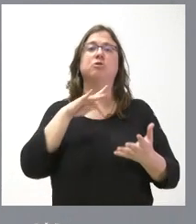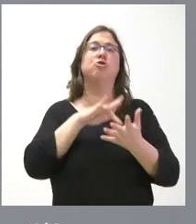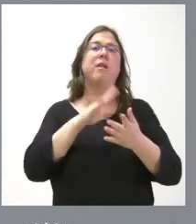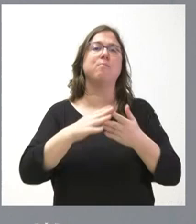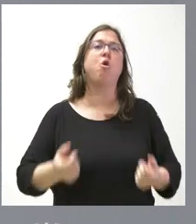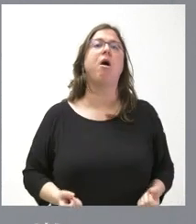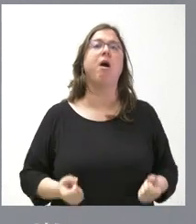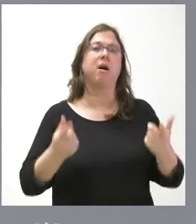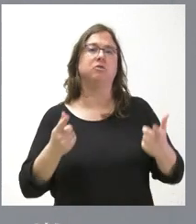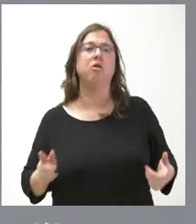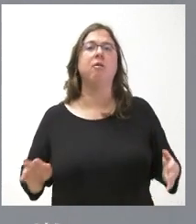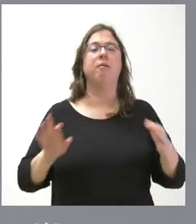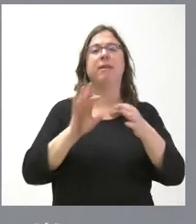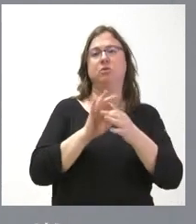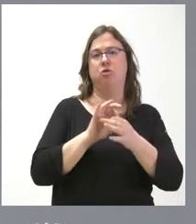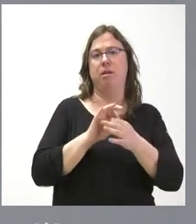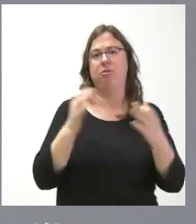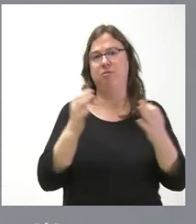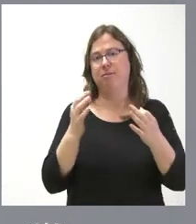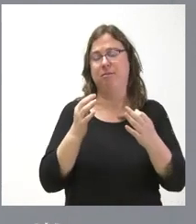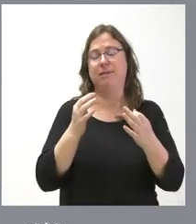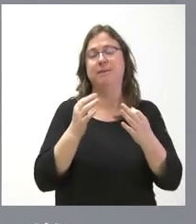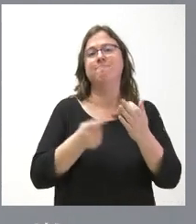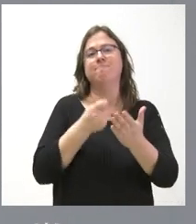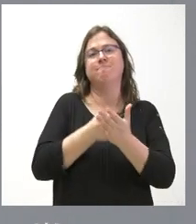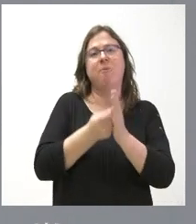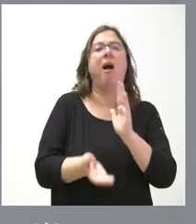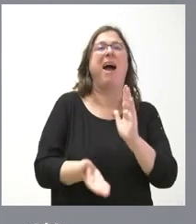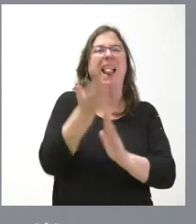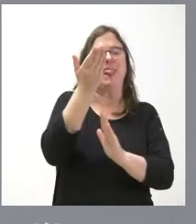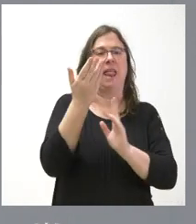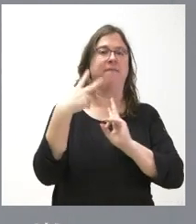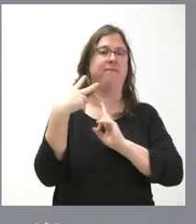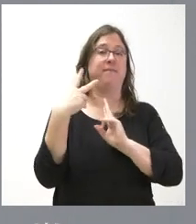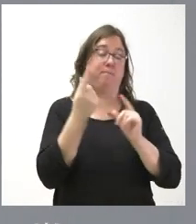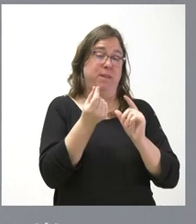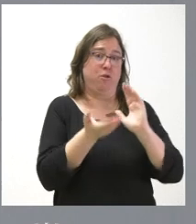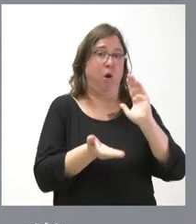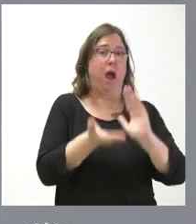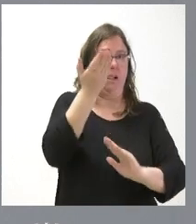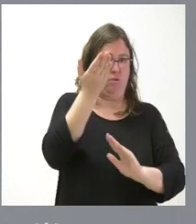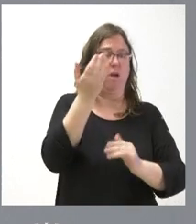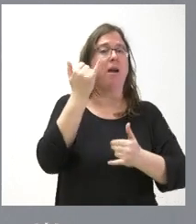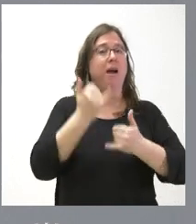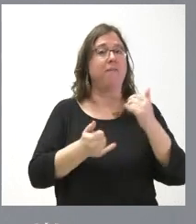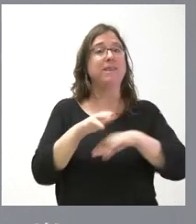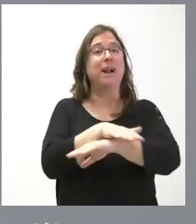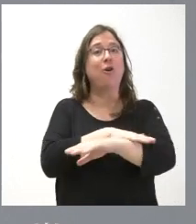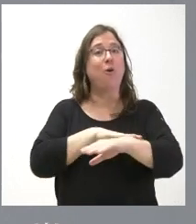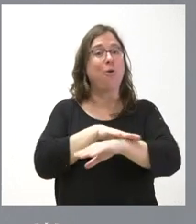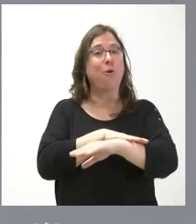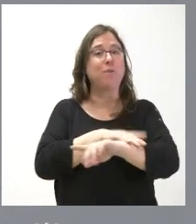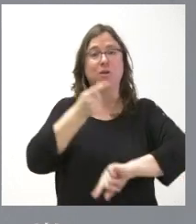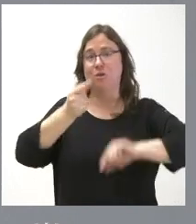gastos asociados a un ejercicio donde la inflación ha sido alta. Y, por tanto, esta idea de que el Gobierno, por no presentar